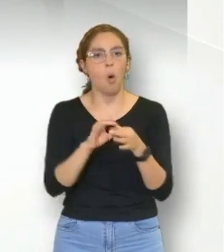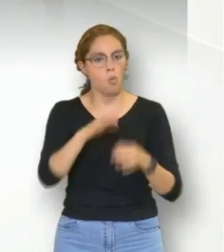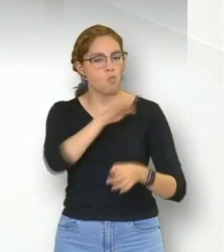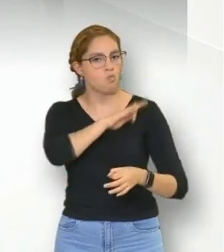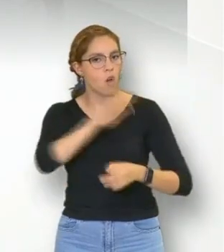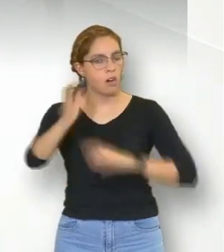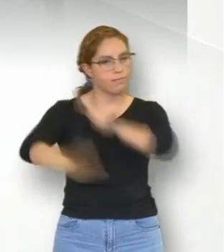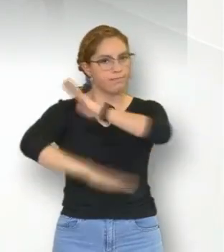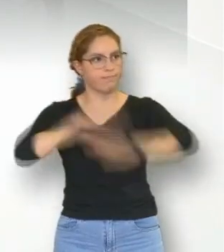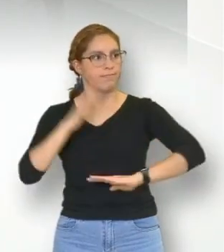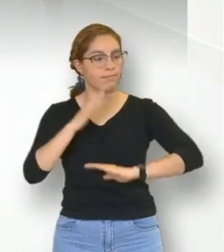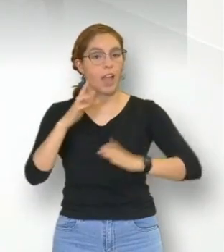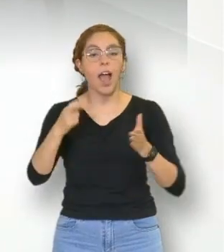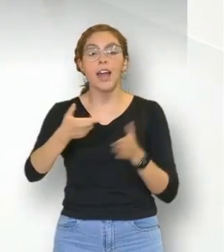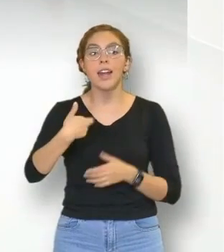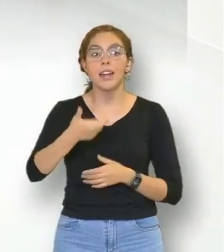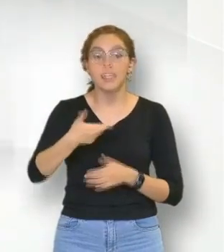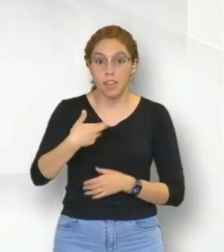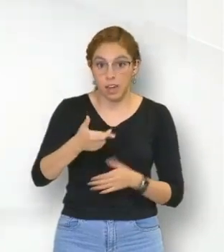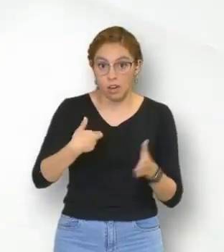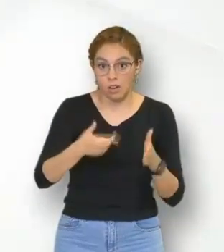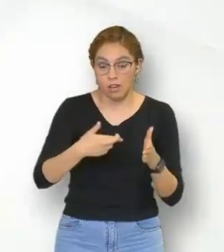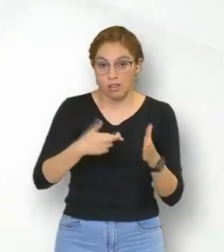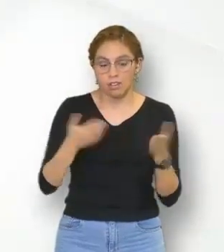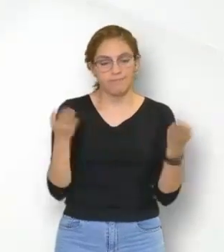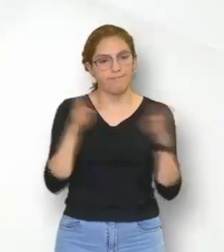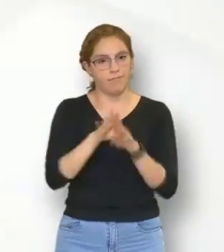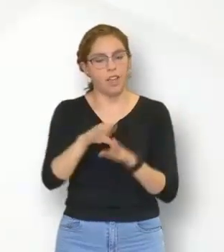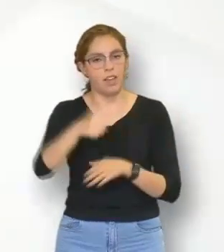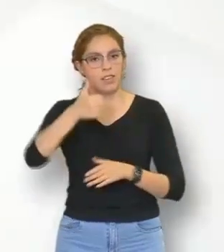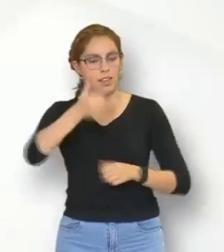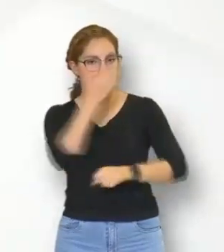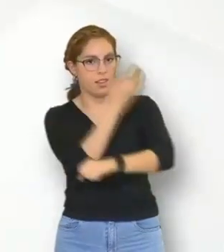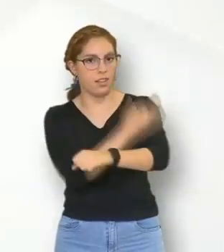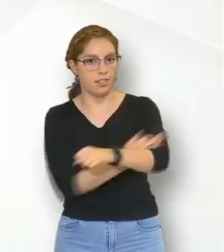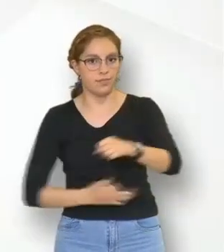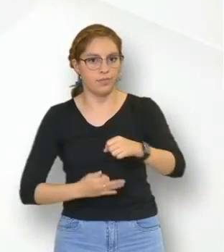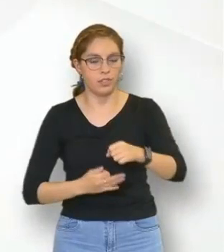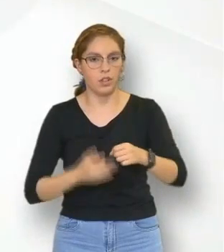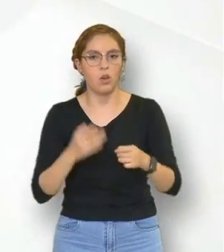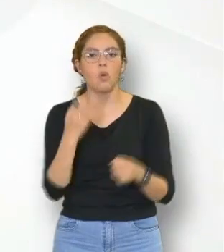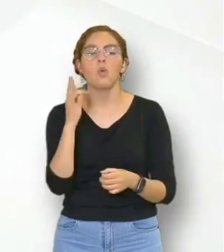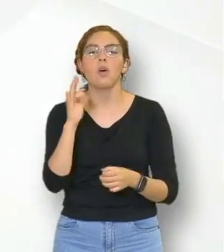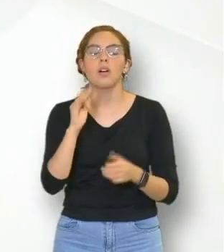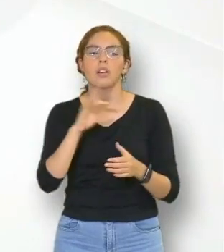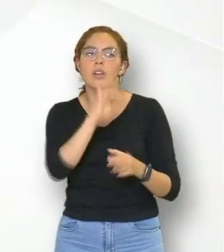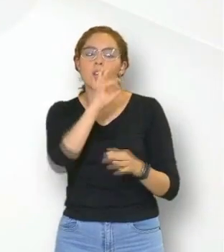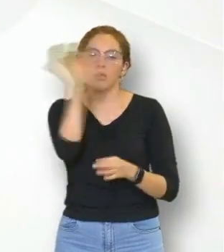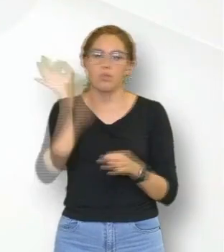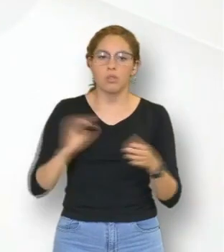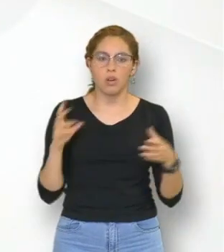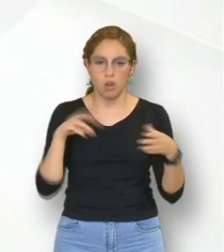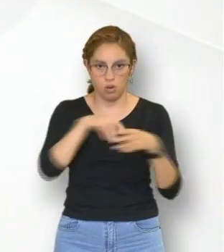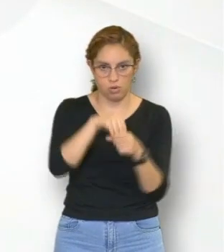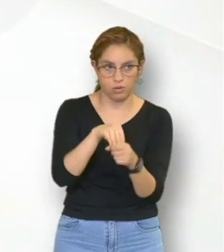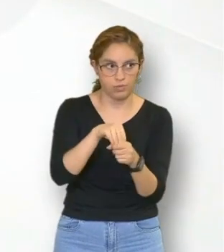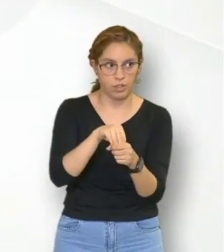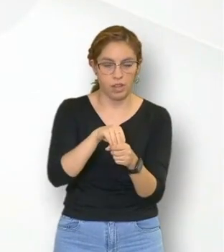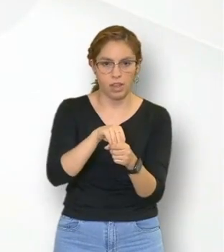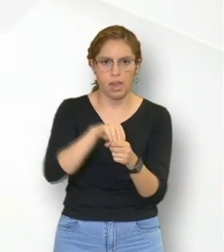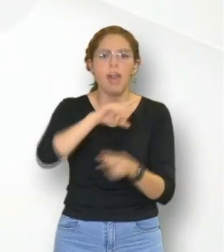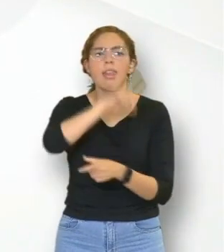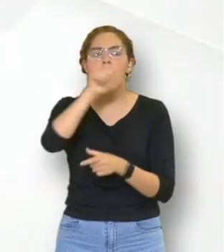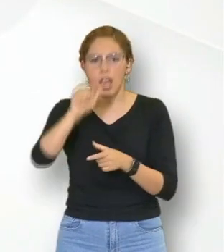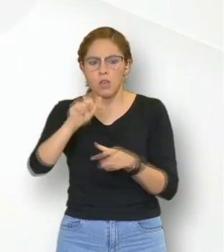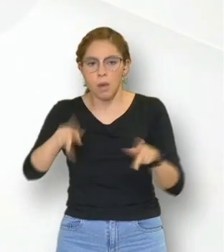Restaurantes cerrados a las seis de la tarde con aforo del 40 por ciento y el servicio posterior a ello